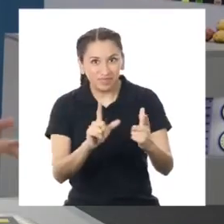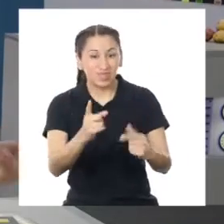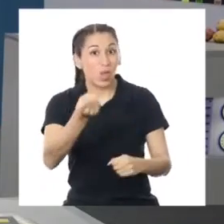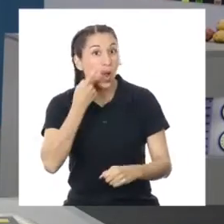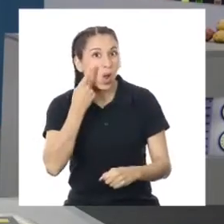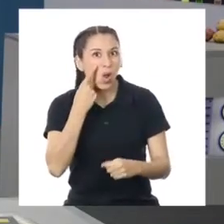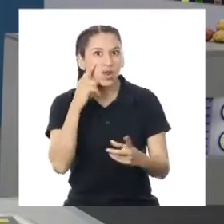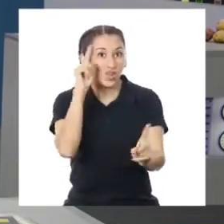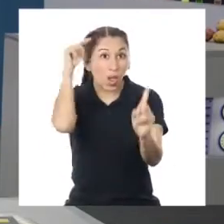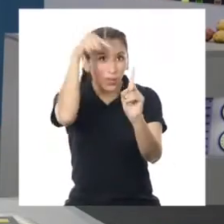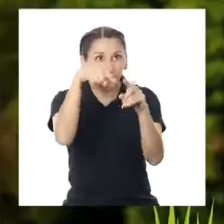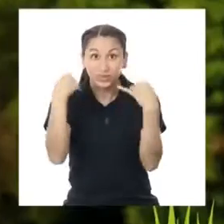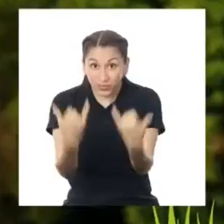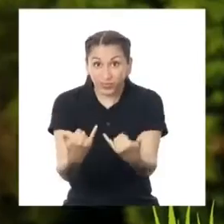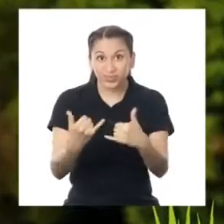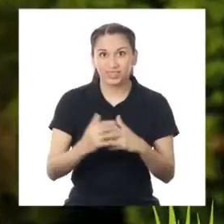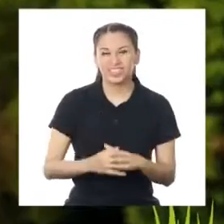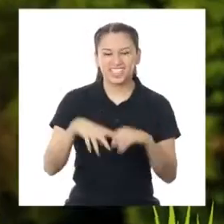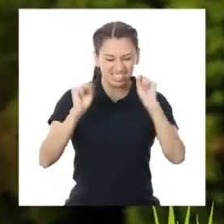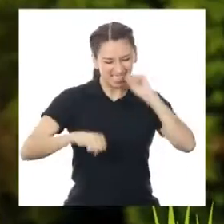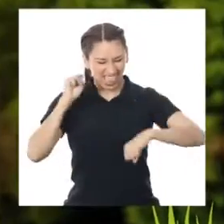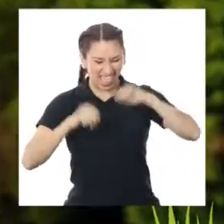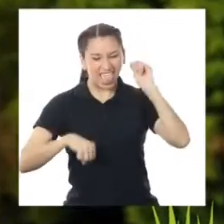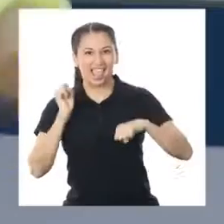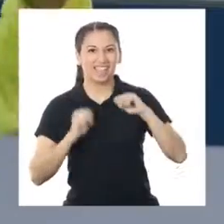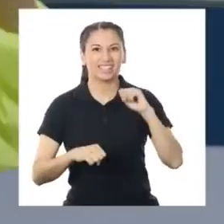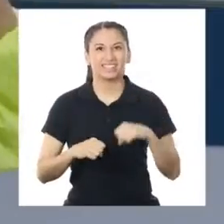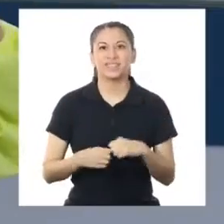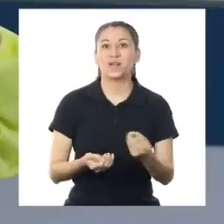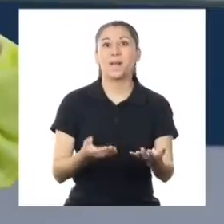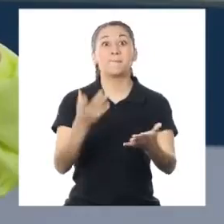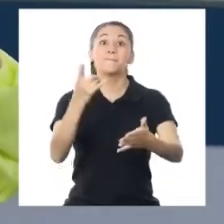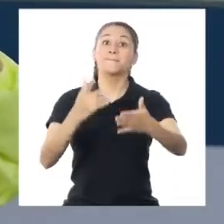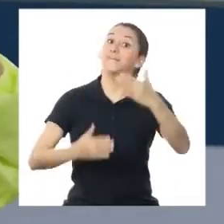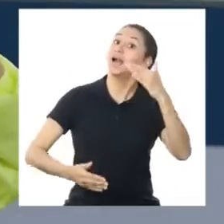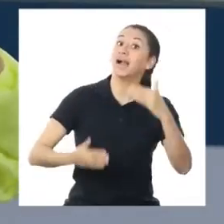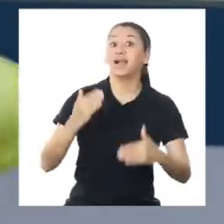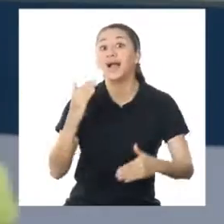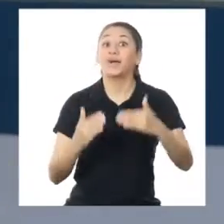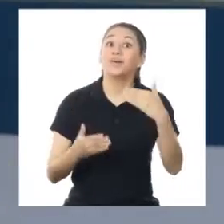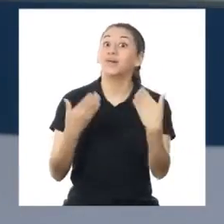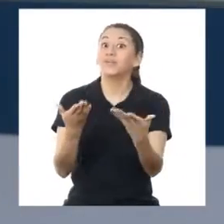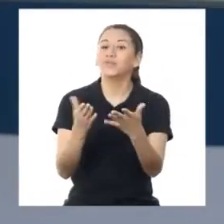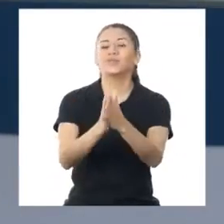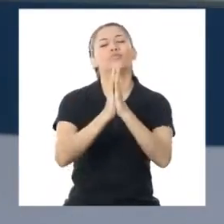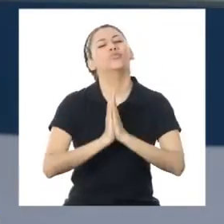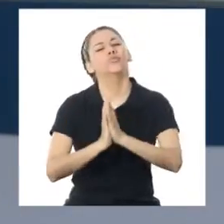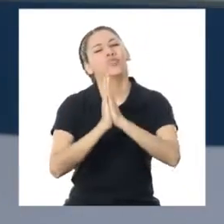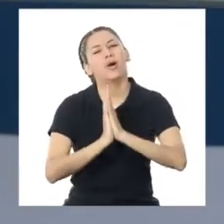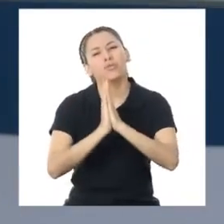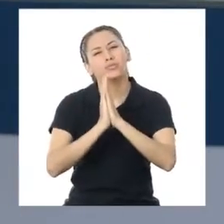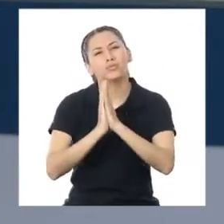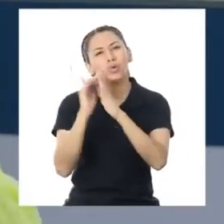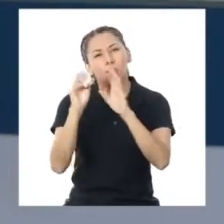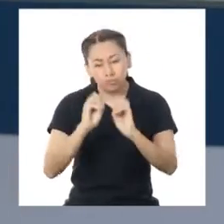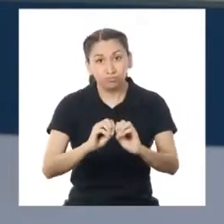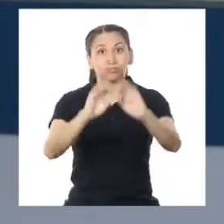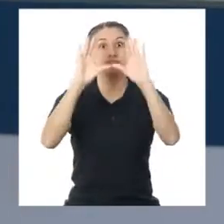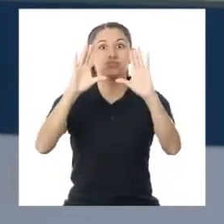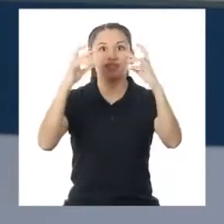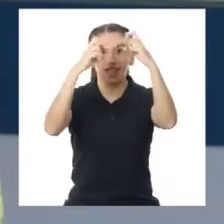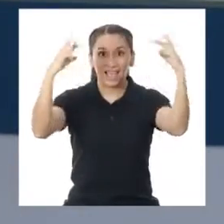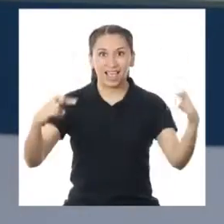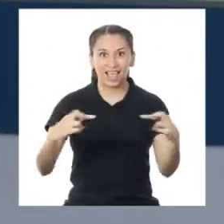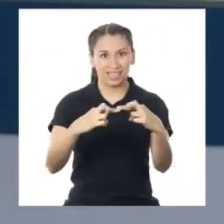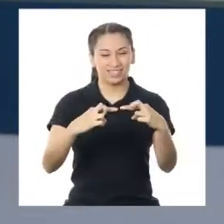el propósito de hoy? ¡Sí! ¡Macabot! ¡Por favor, activa tu pizarra